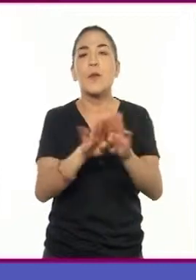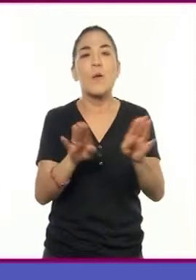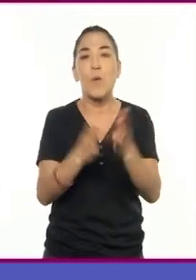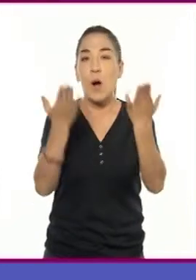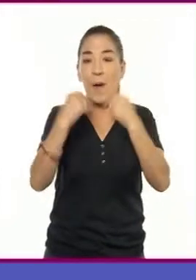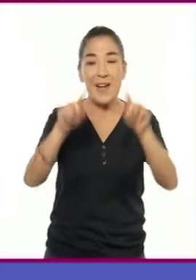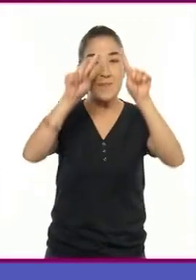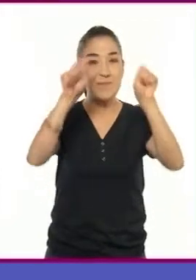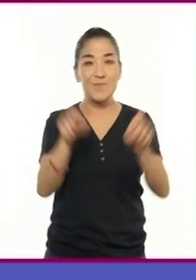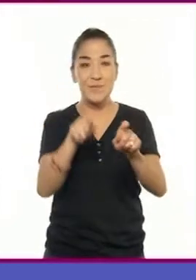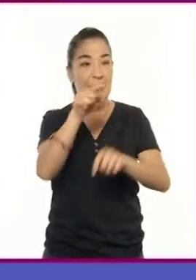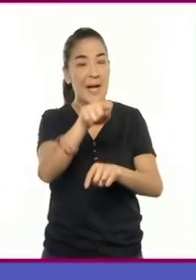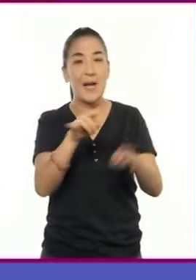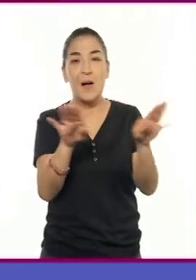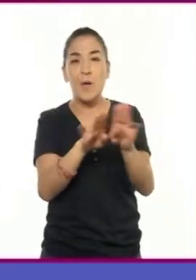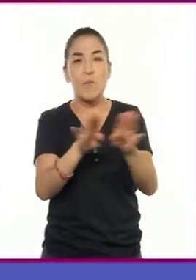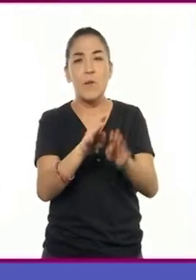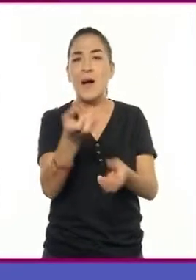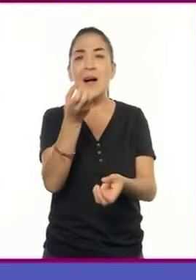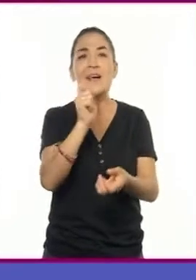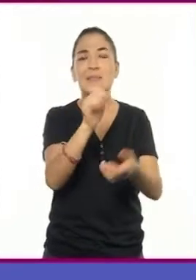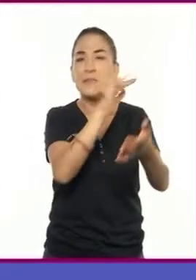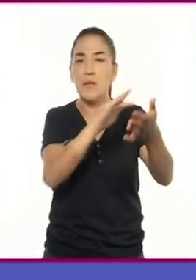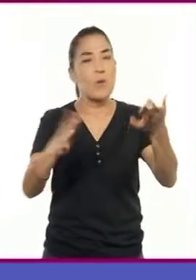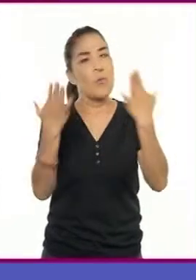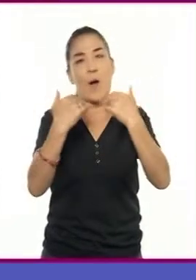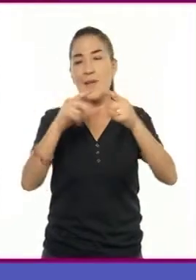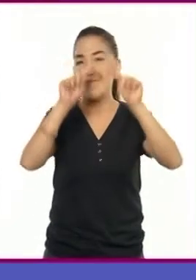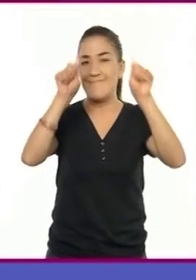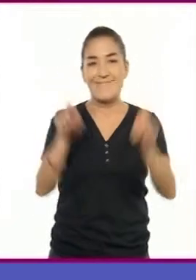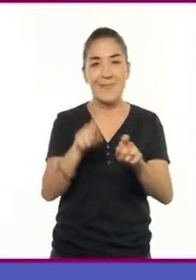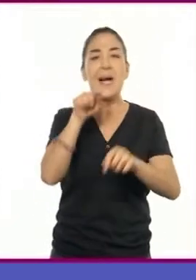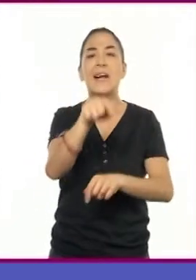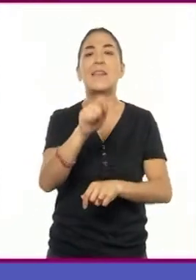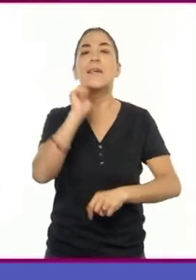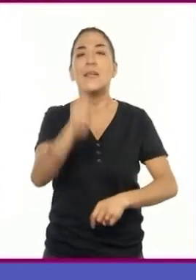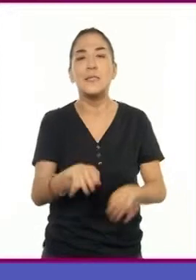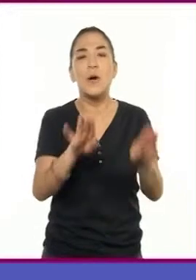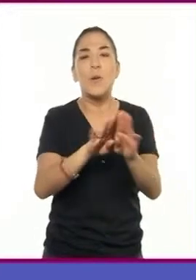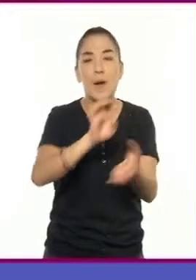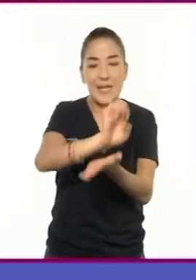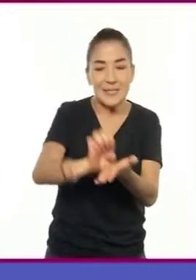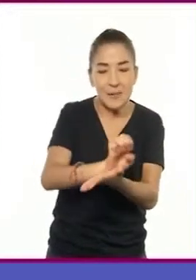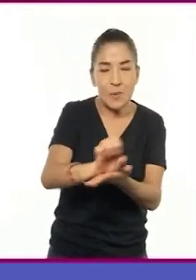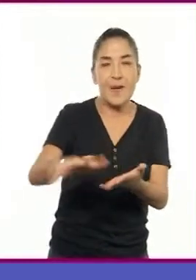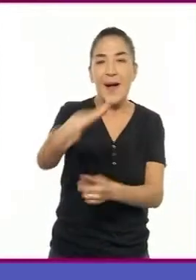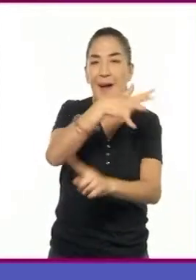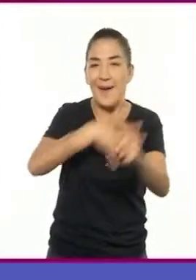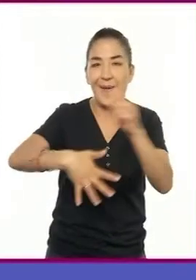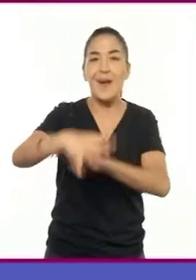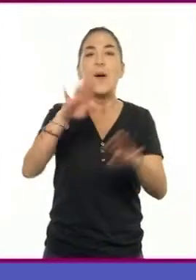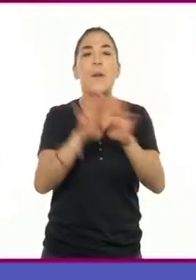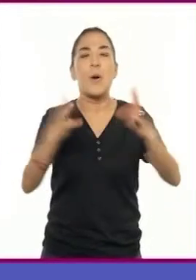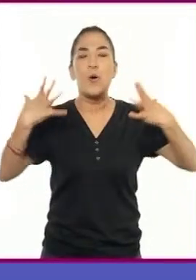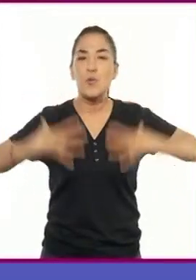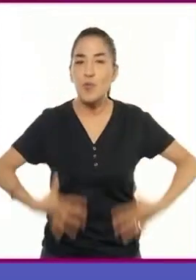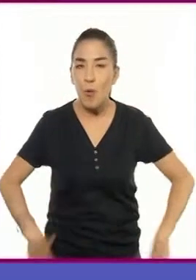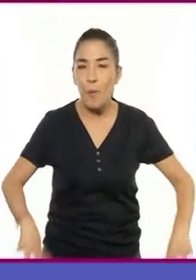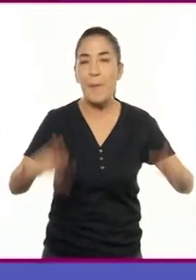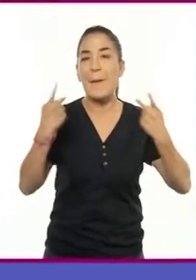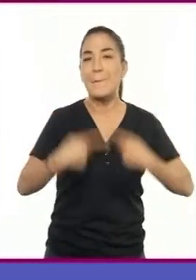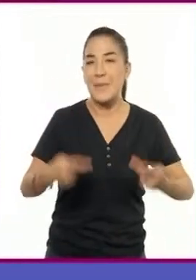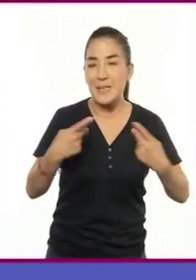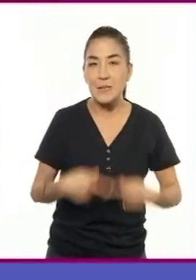no están dentro del diálogo no llevan paréntesis y pueden describir la escenografía, la vestimenta de los personajes,